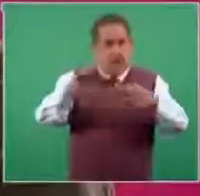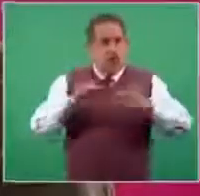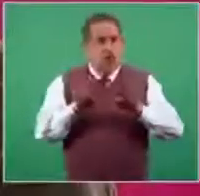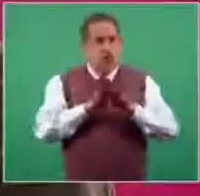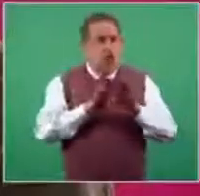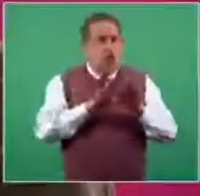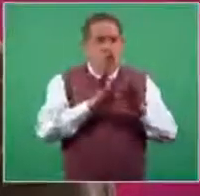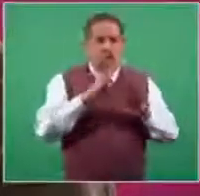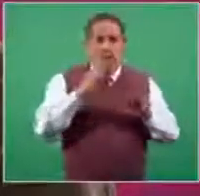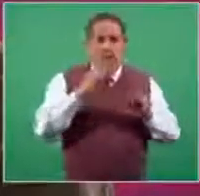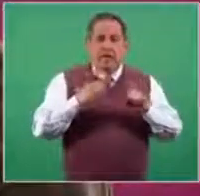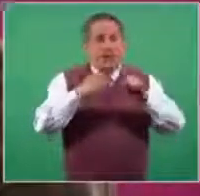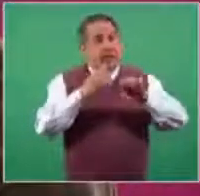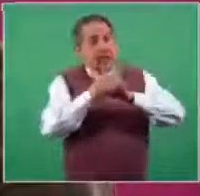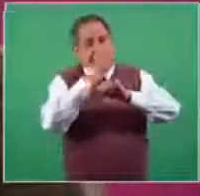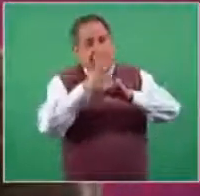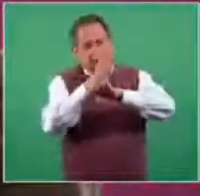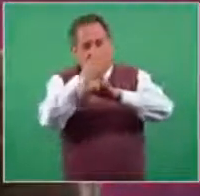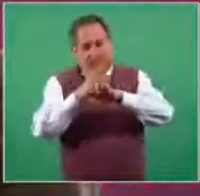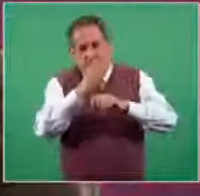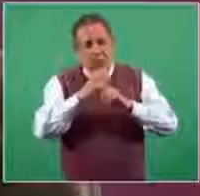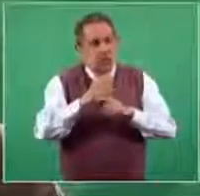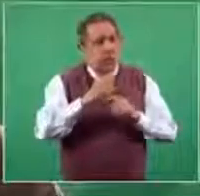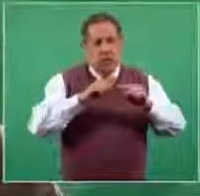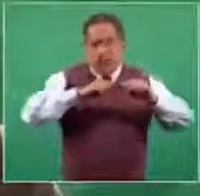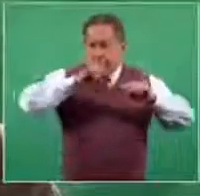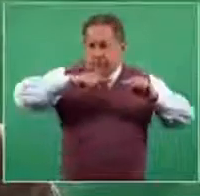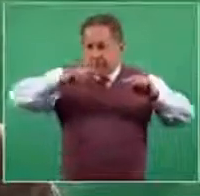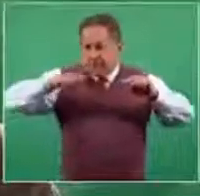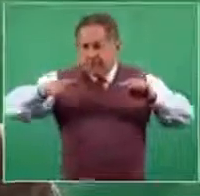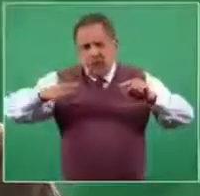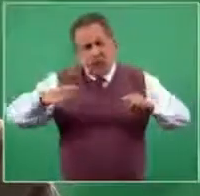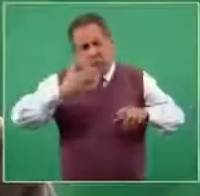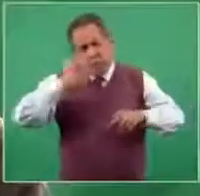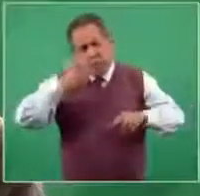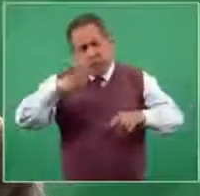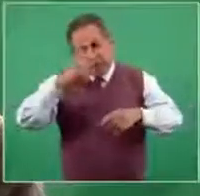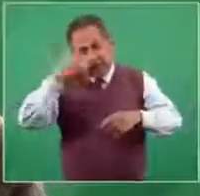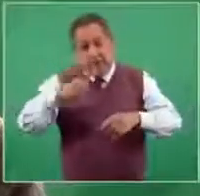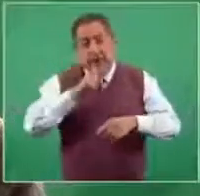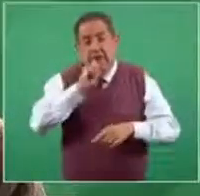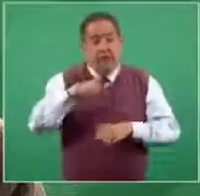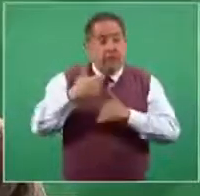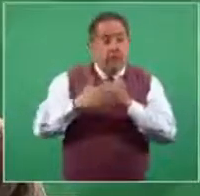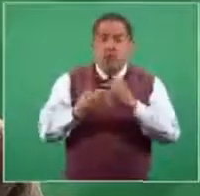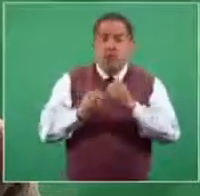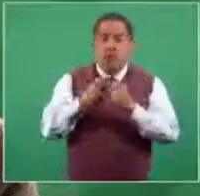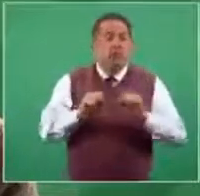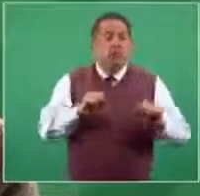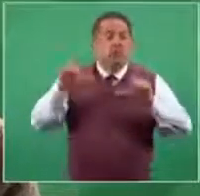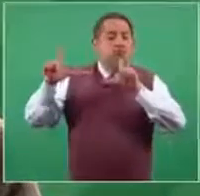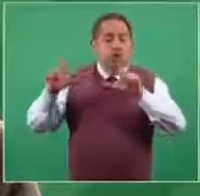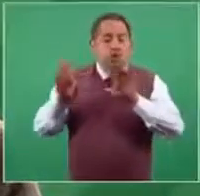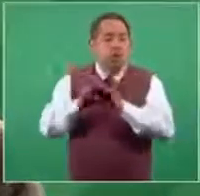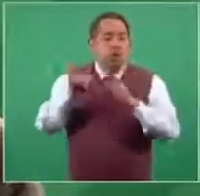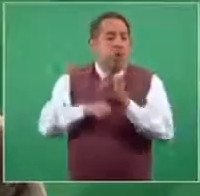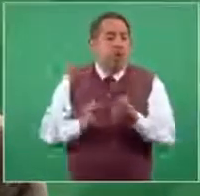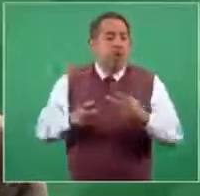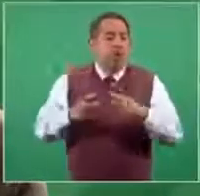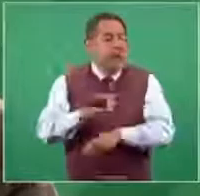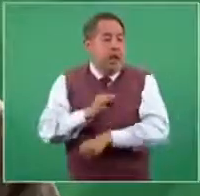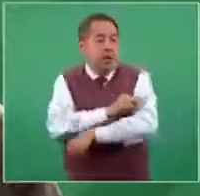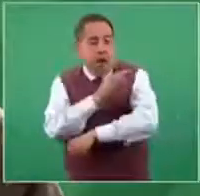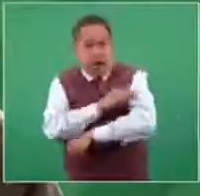epidémicas de los estados, tal como hacemos habitualmente, y también actualizaremos el estado de las vacunas,